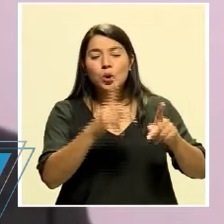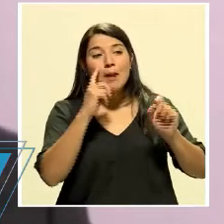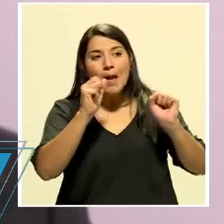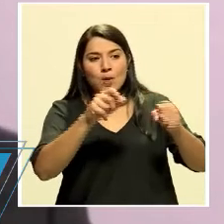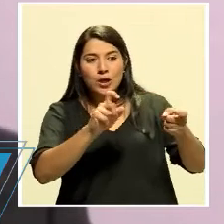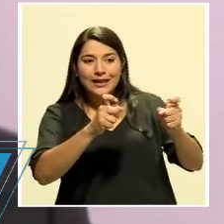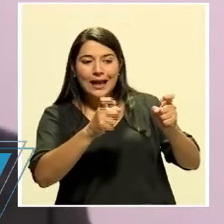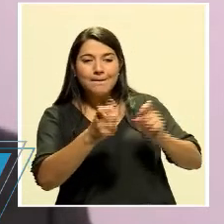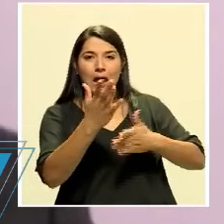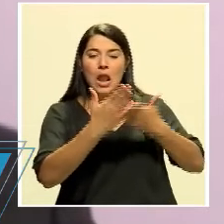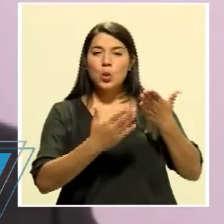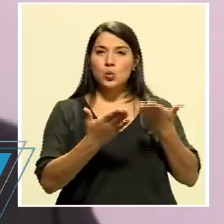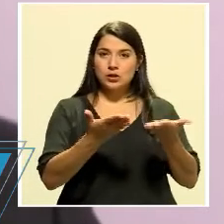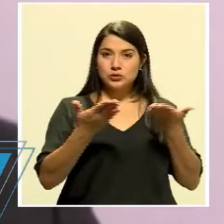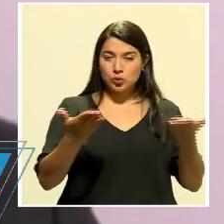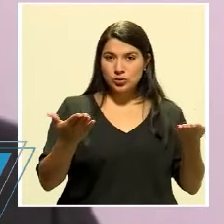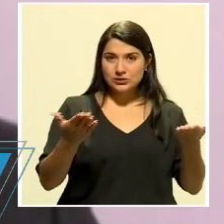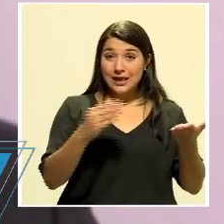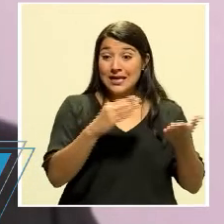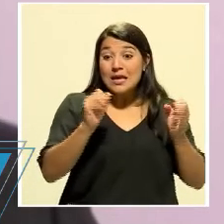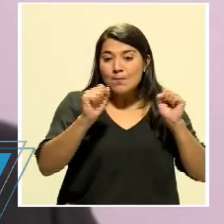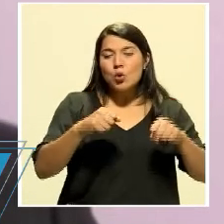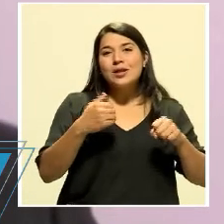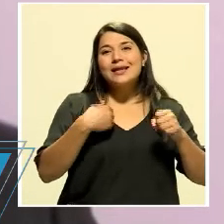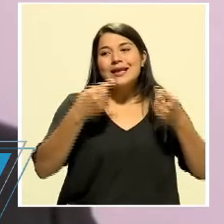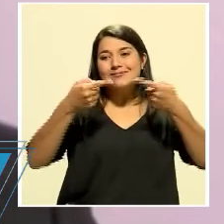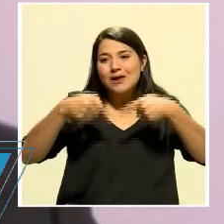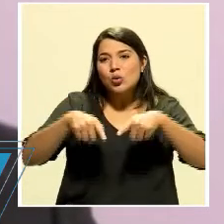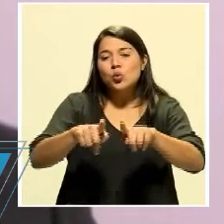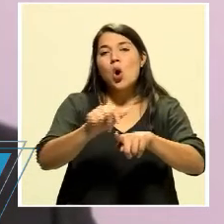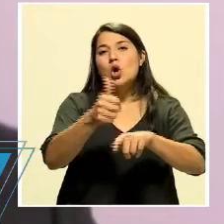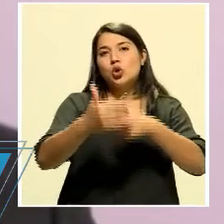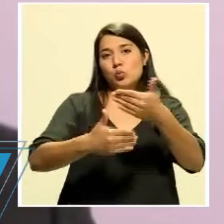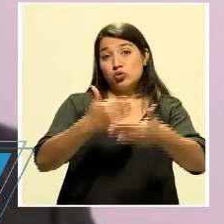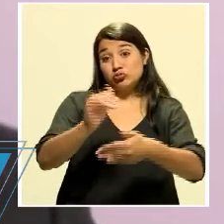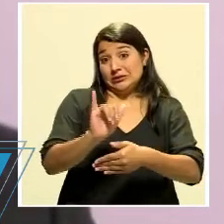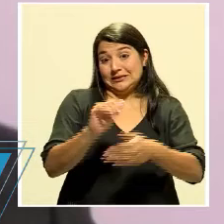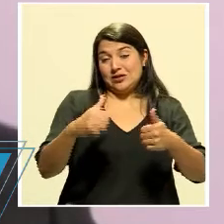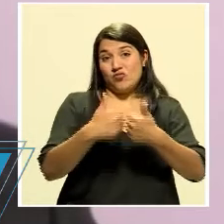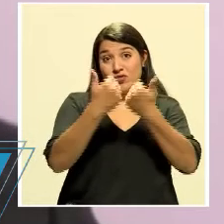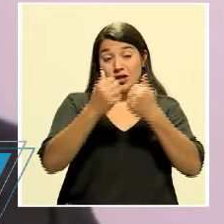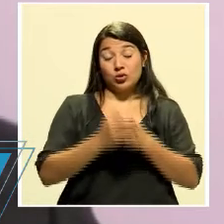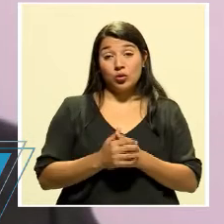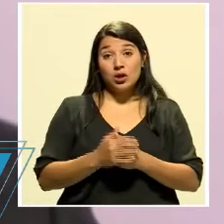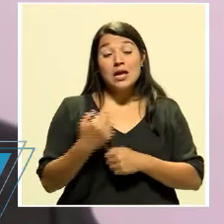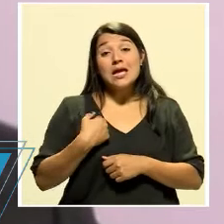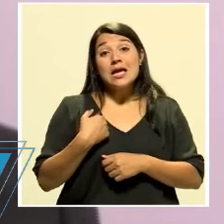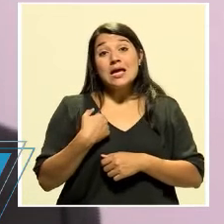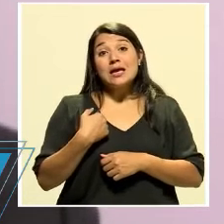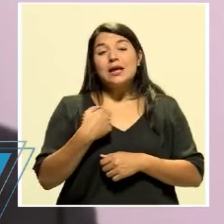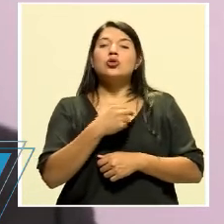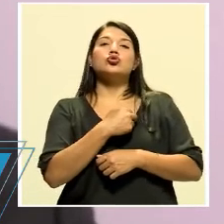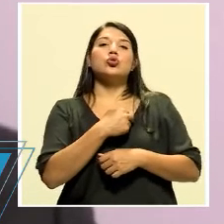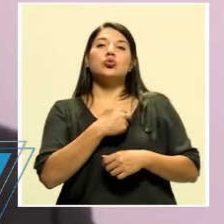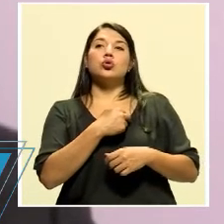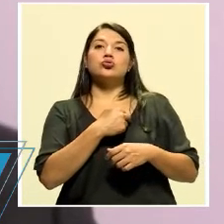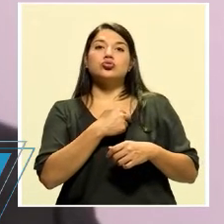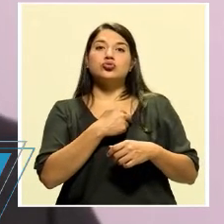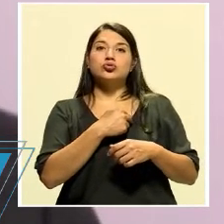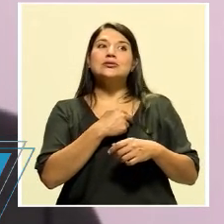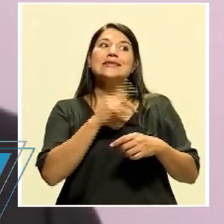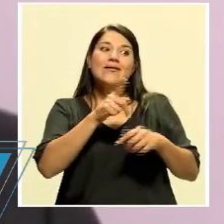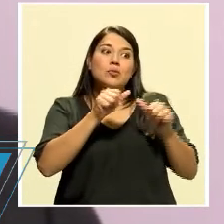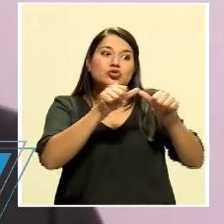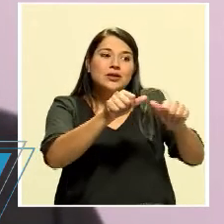acelerar algunas cosas y tener automatizadas otras y es parte del reto, ¿verdad?, que también no podemos del todo soltar el trabajo de fondo,